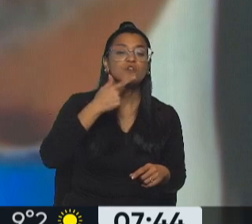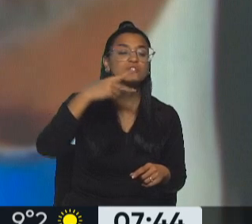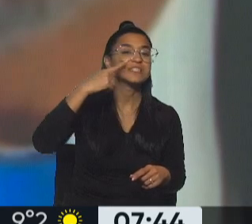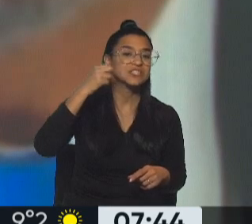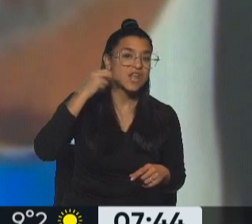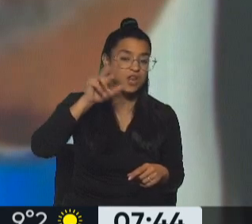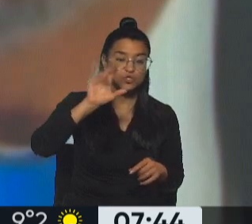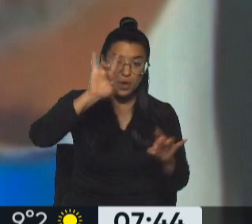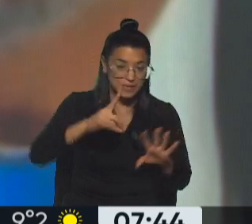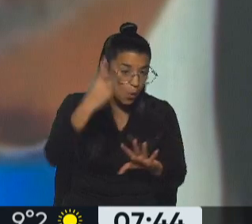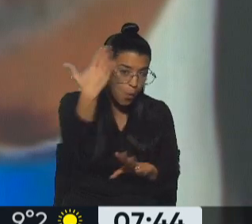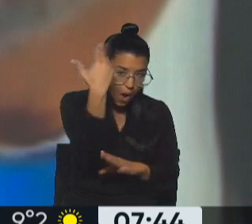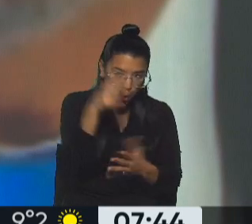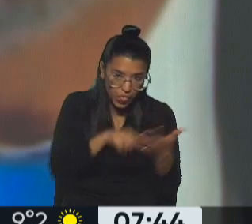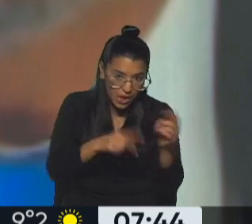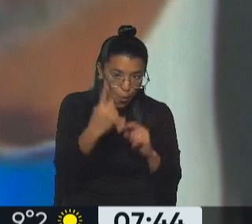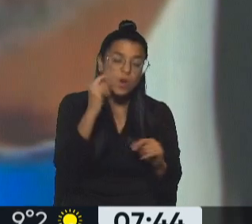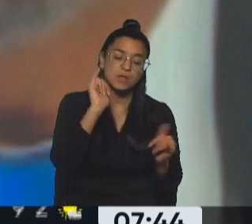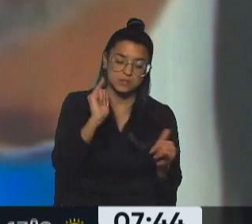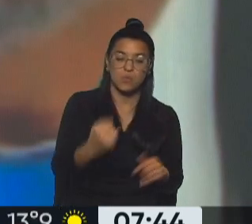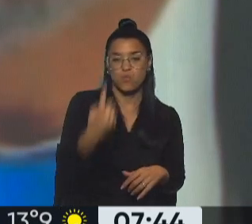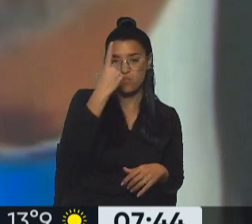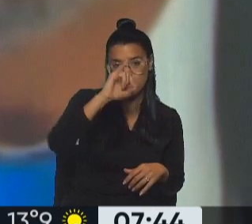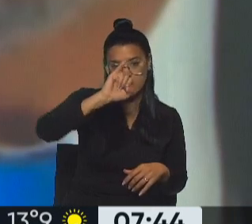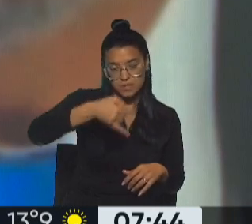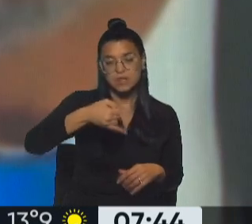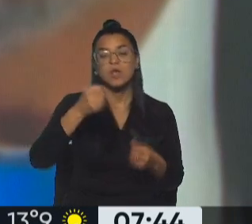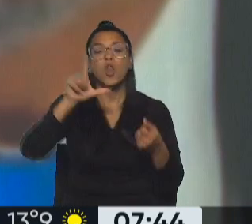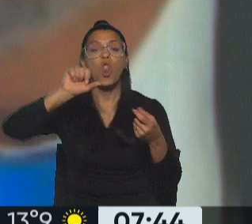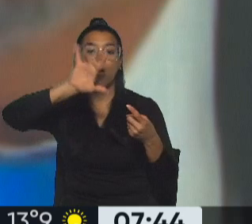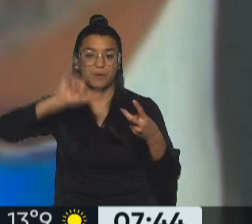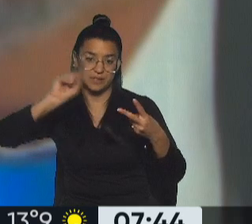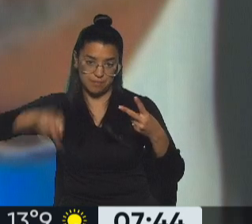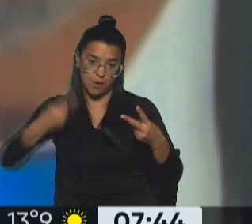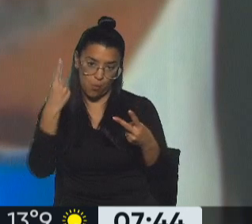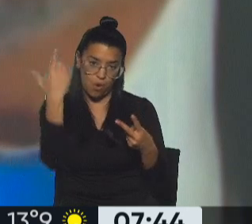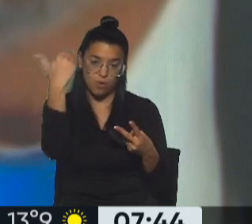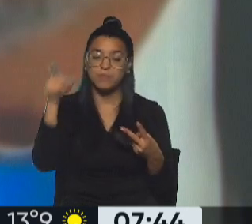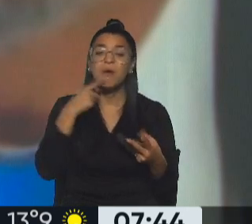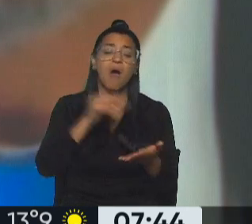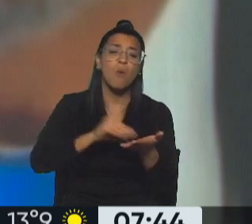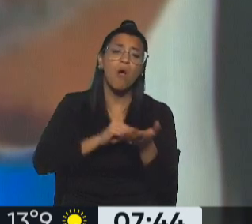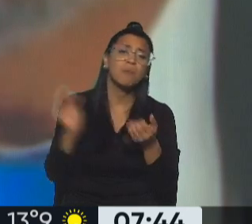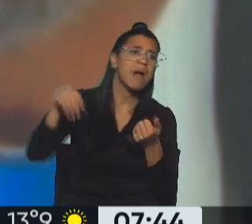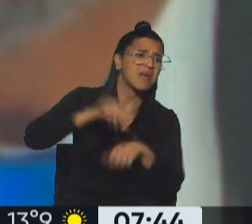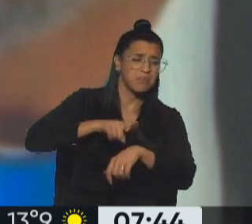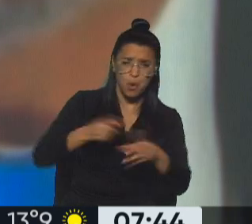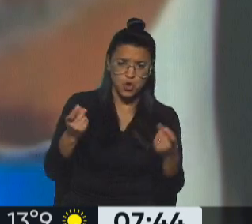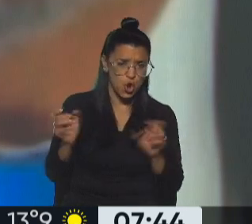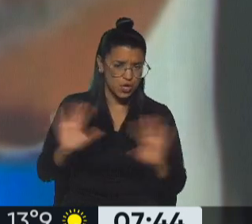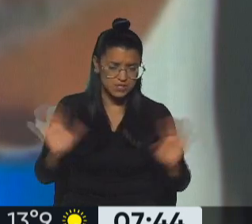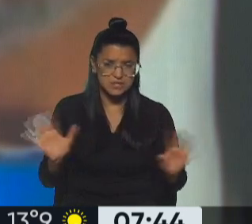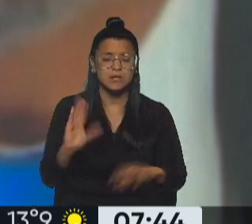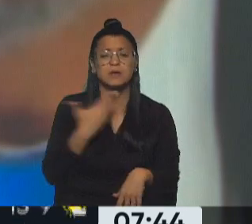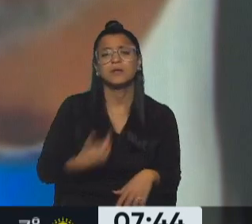está prevista, solo una audiencia para José Francisco López. Sostienen los abogados, es que no necesitan más tiempo que eso. En el caso de